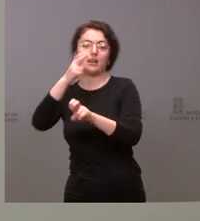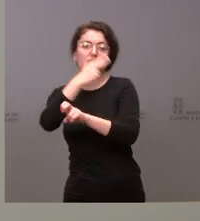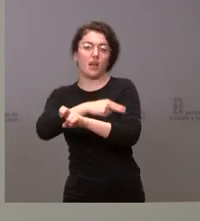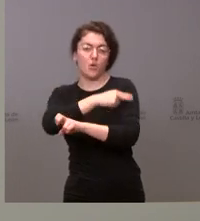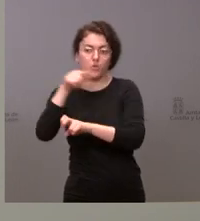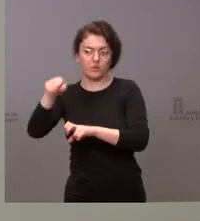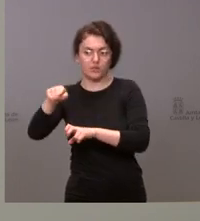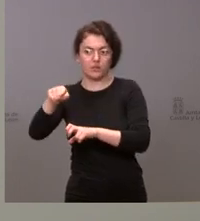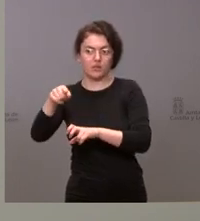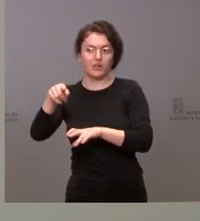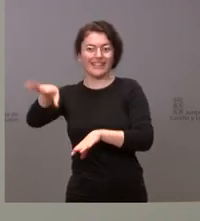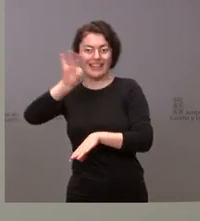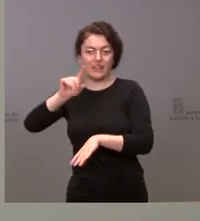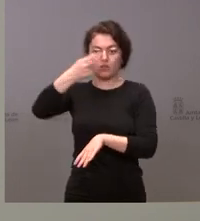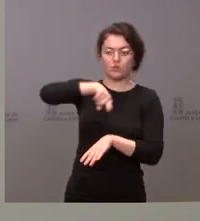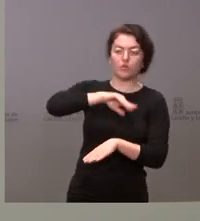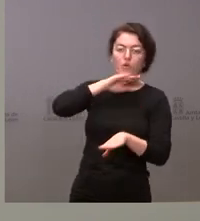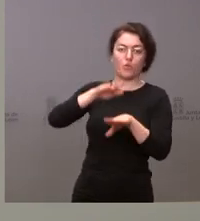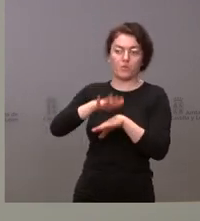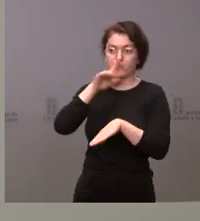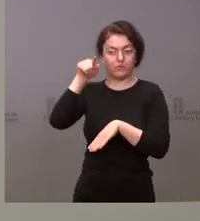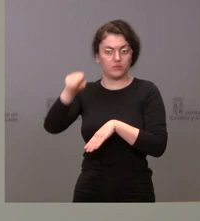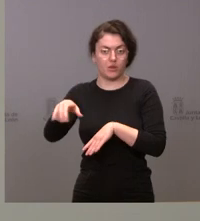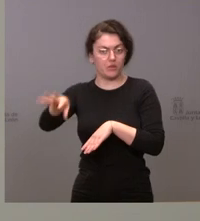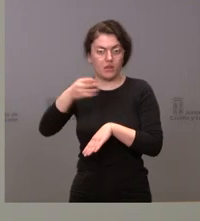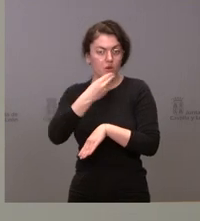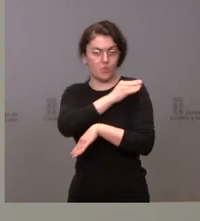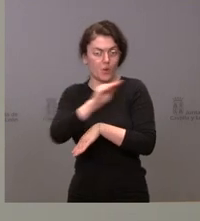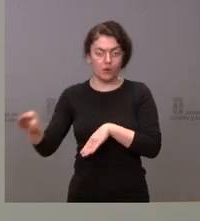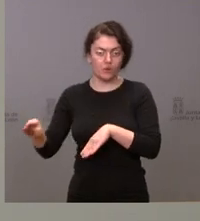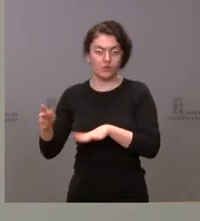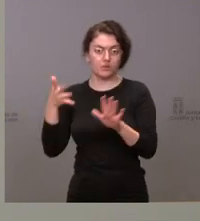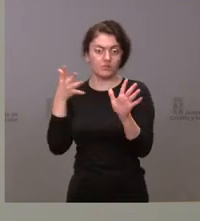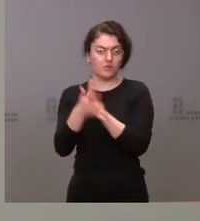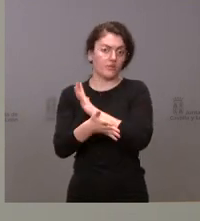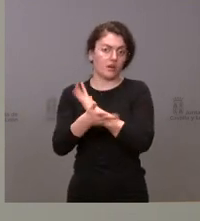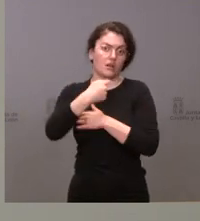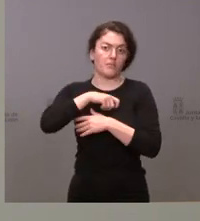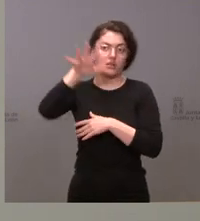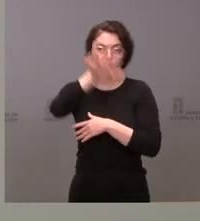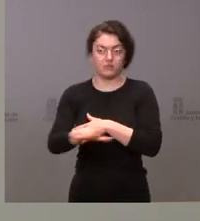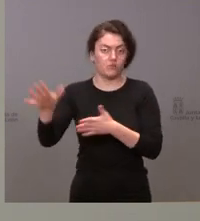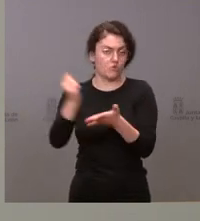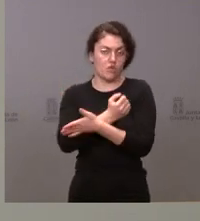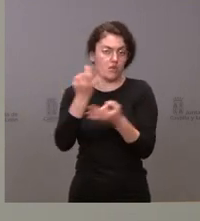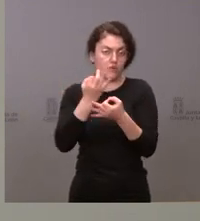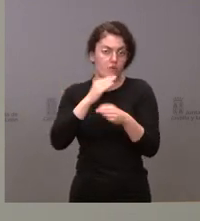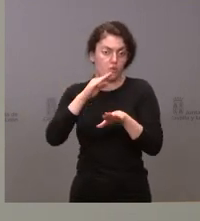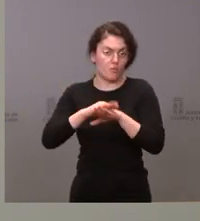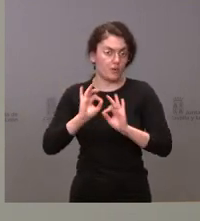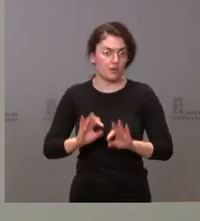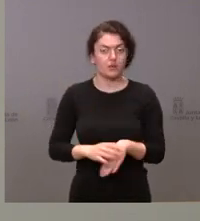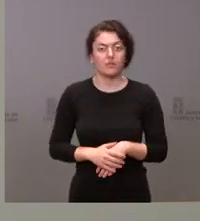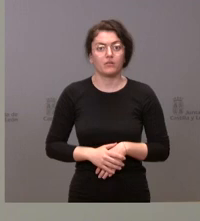la que el Consejo Interterritorial pueda decidir y la que pueda aplicarse para el conjunto de España, que nosotros, lógicamente, desde este ámbito